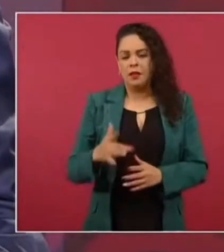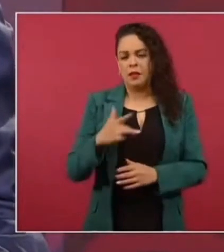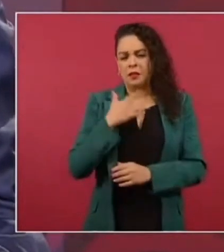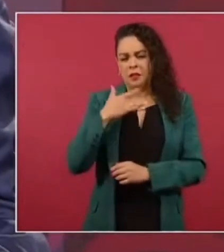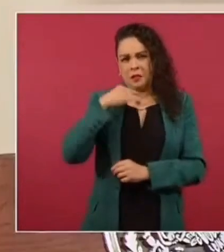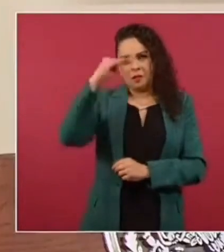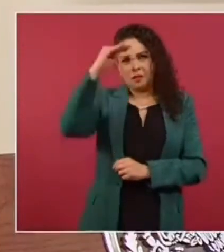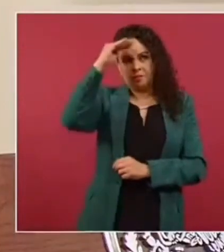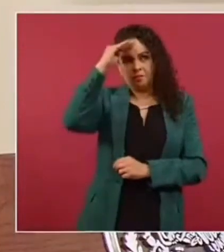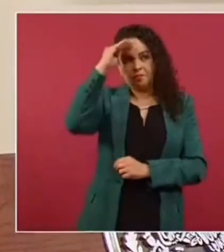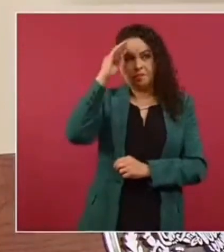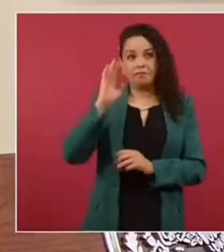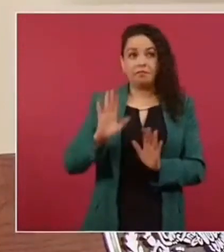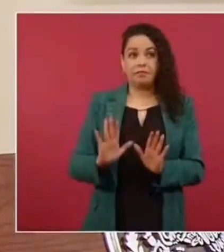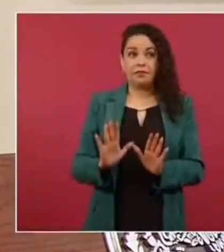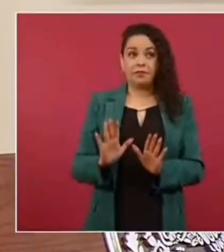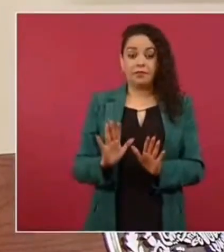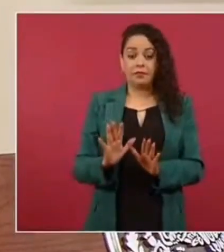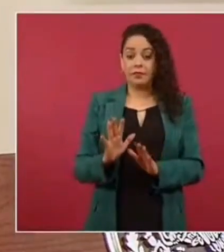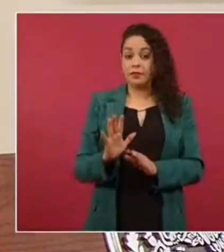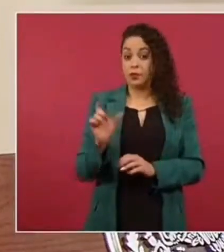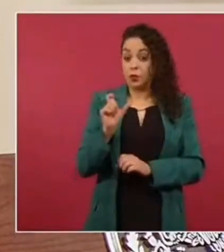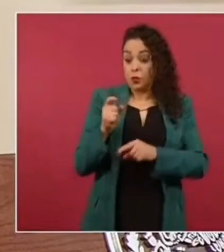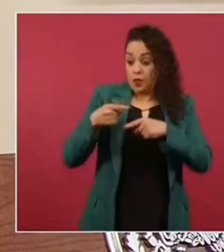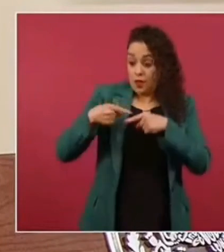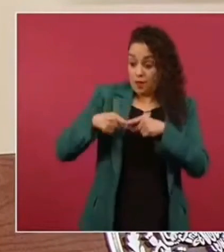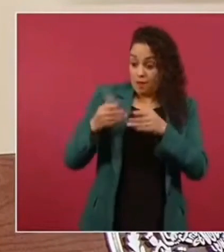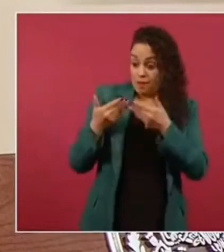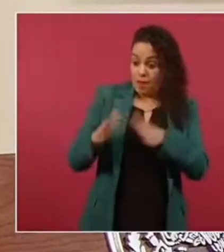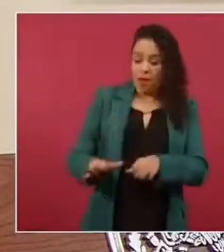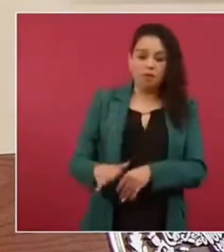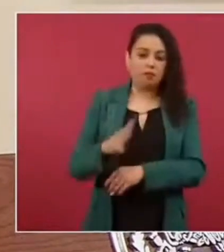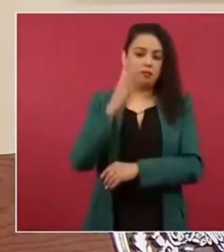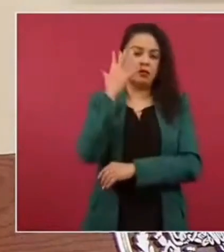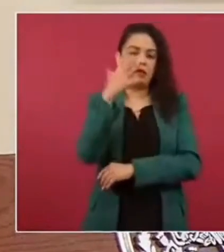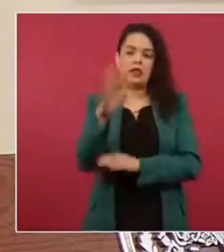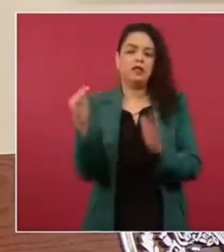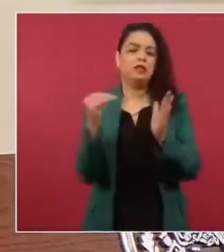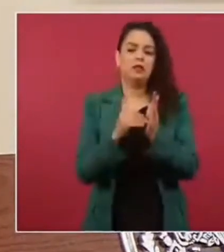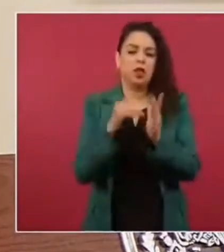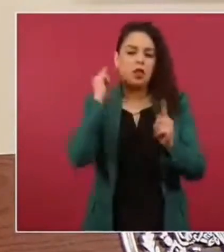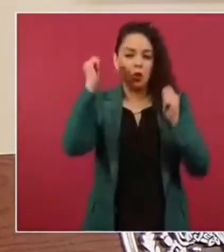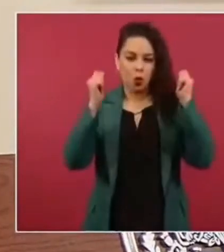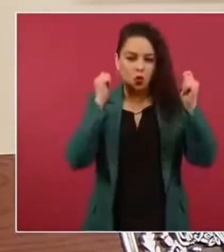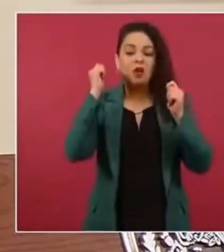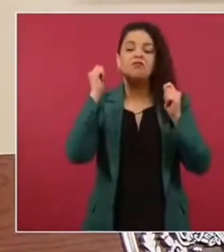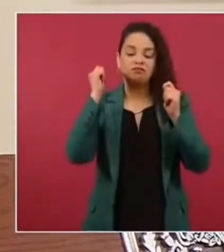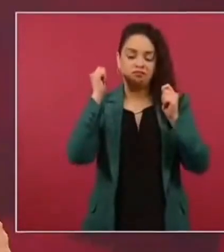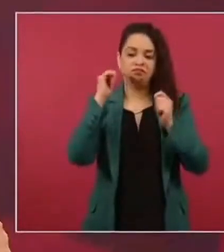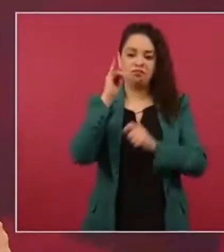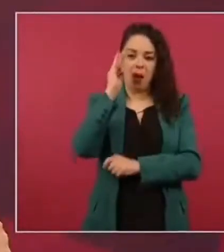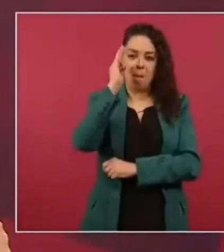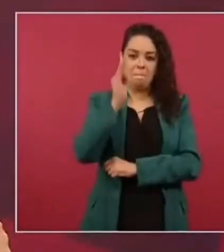desde el inicio 10 mil turistas van a usar el tren.